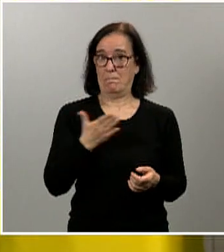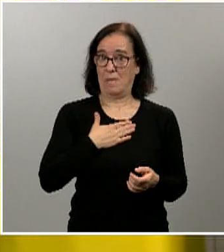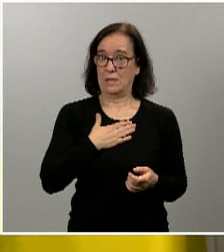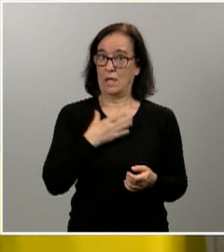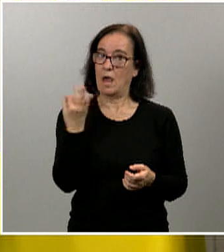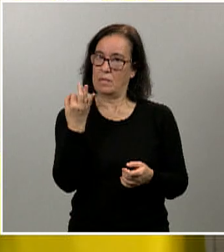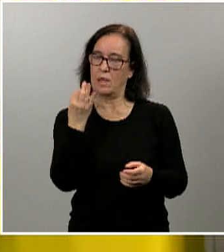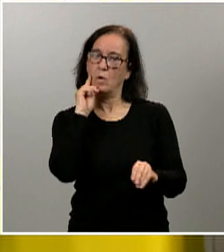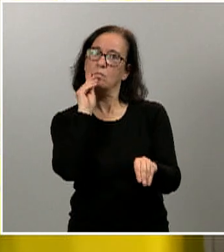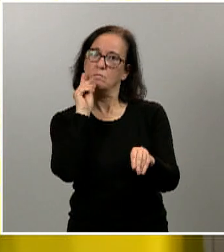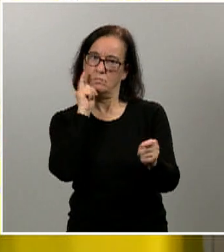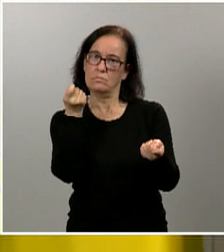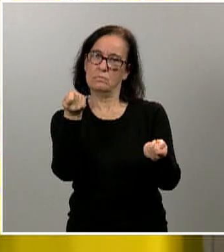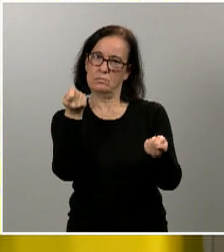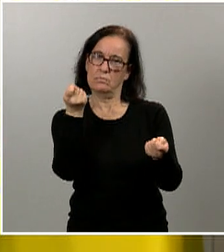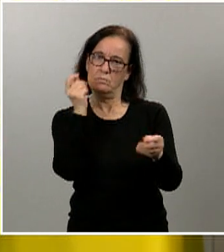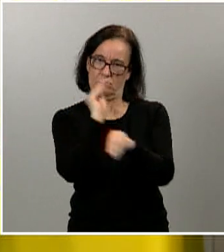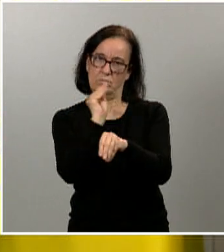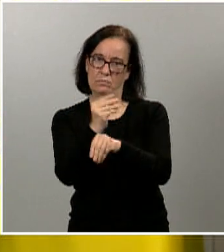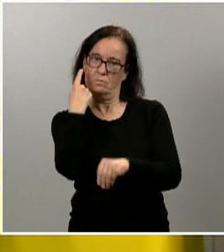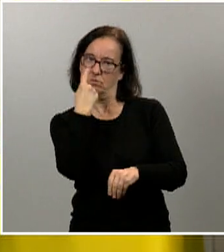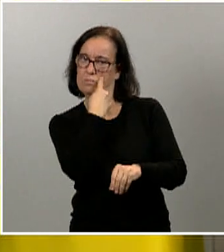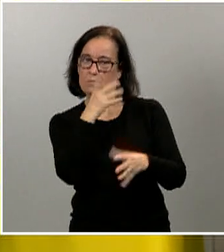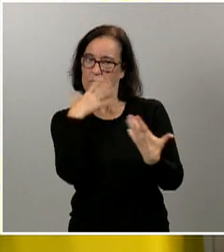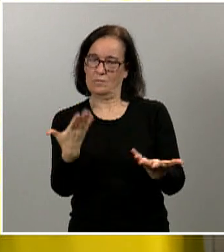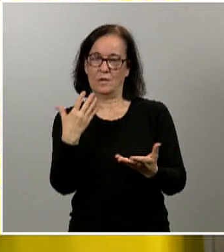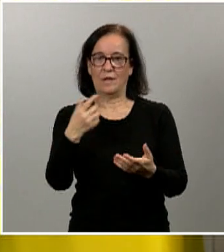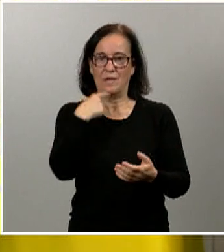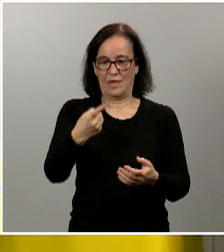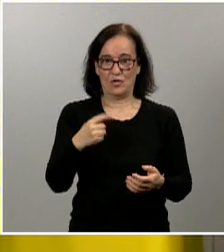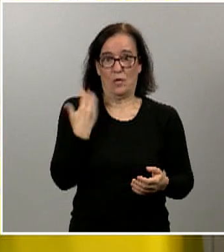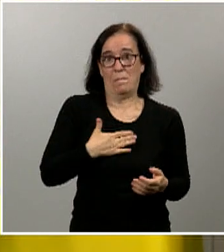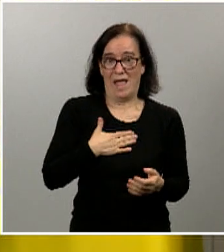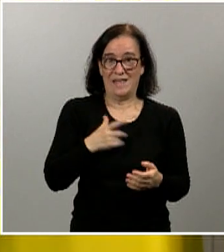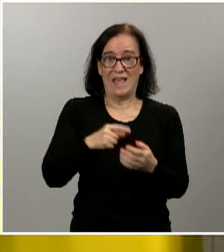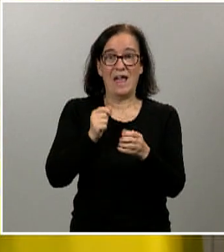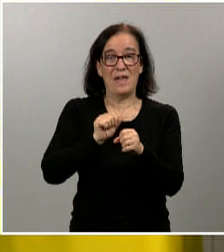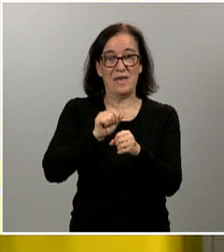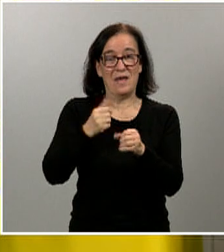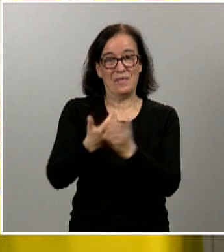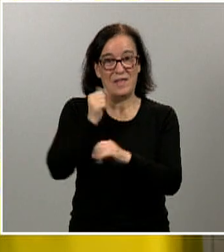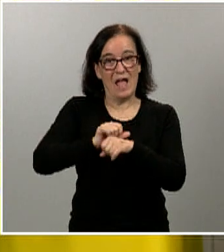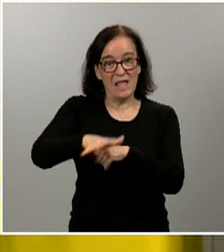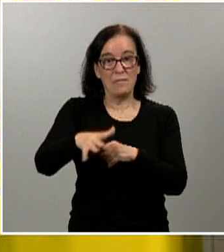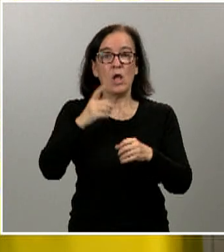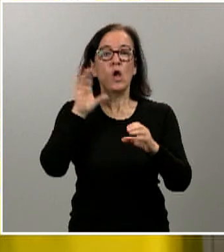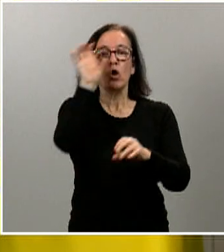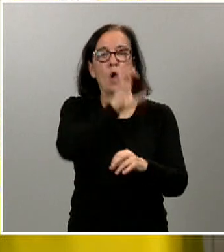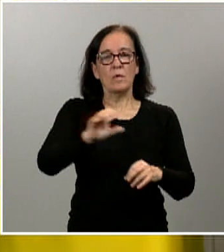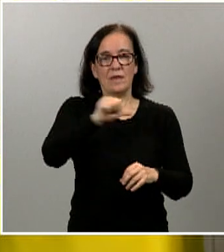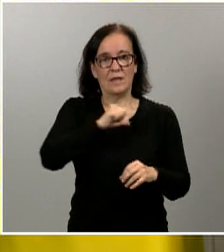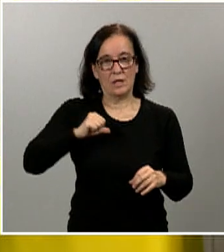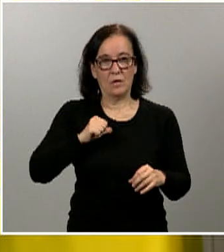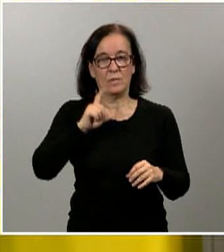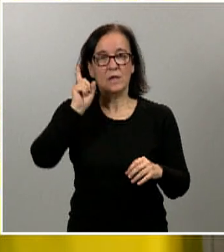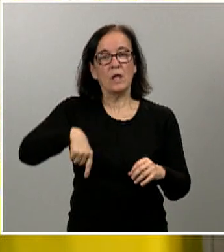atentos. Como he dicho, mañana es el primer día laborable en muchas comunidades autónomas e incluso en las comunidades